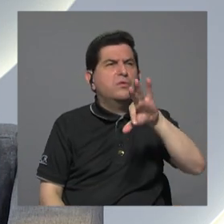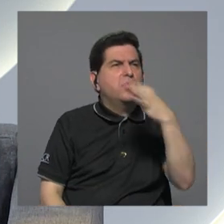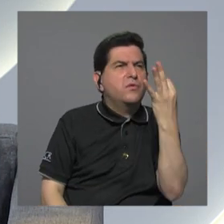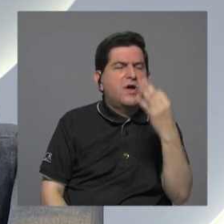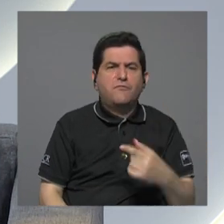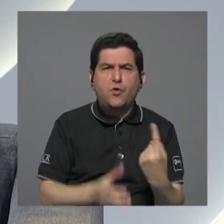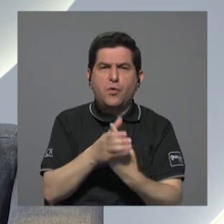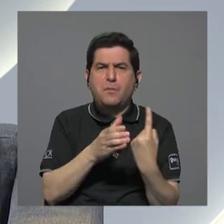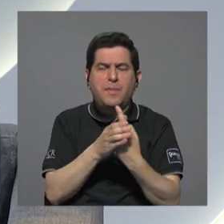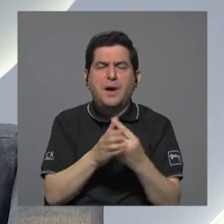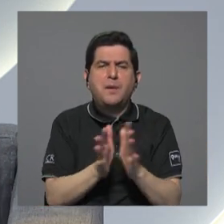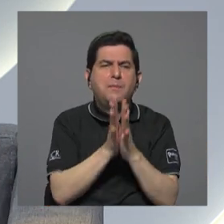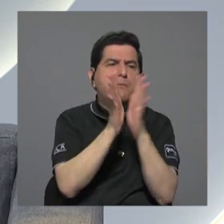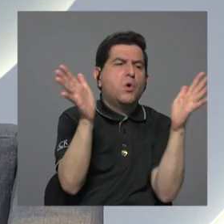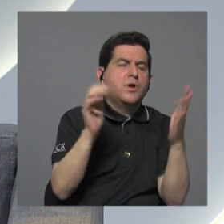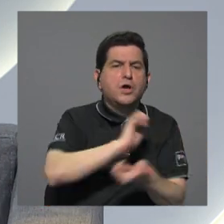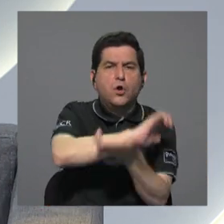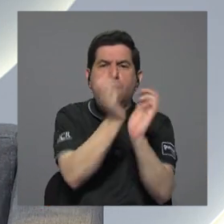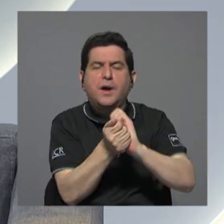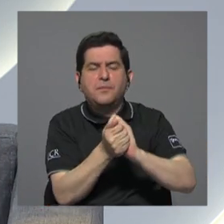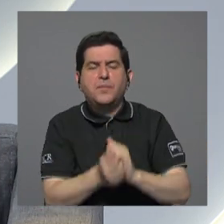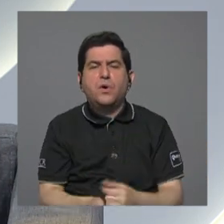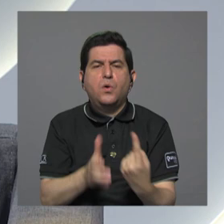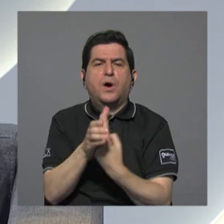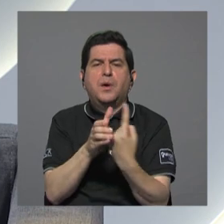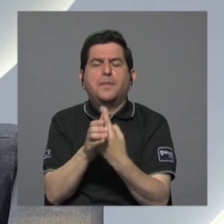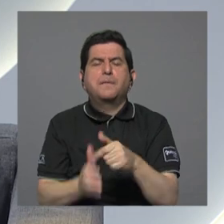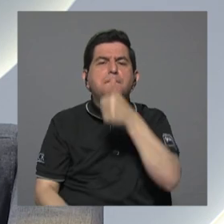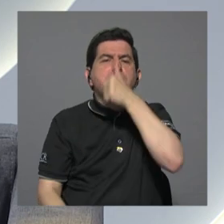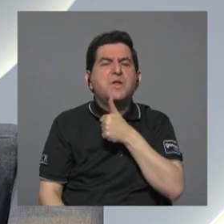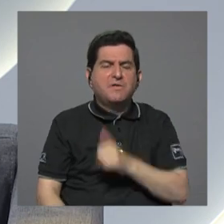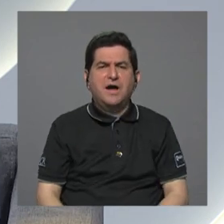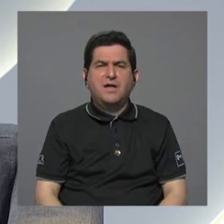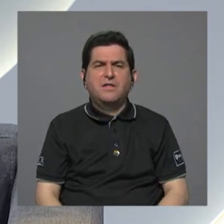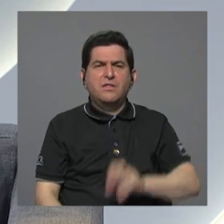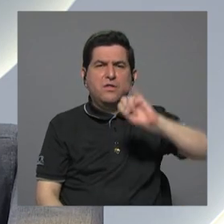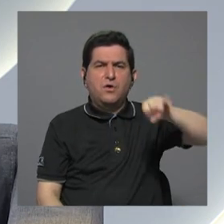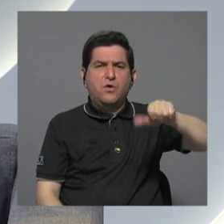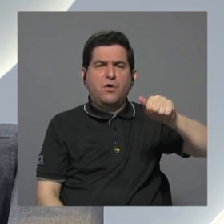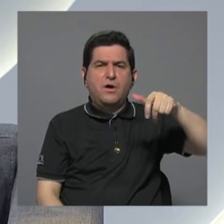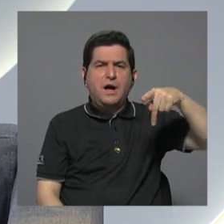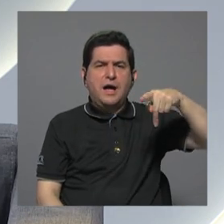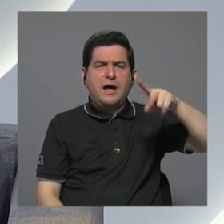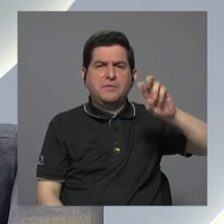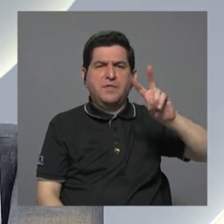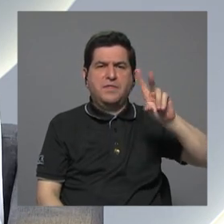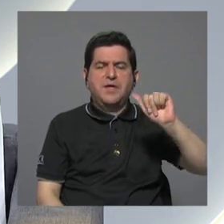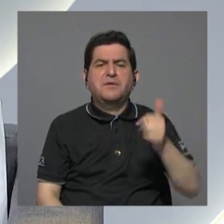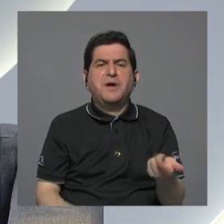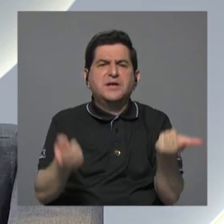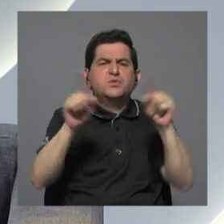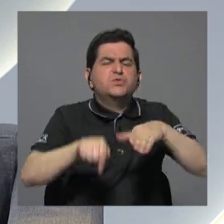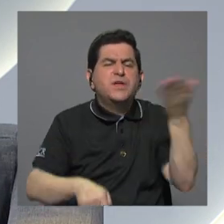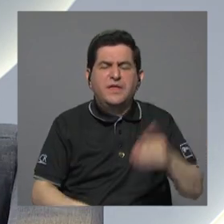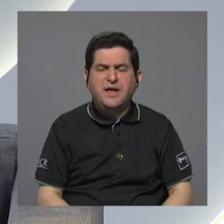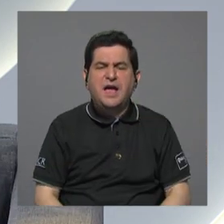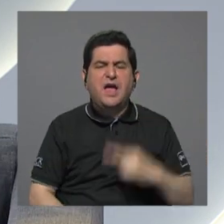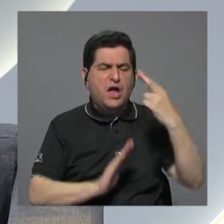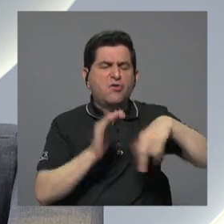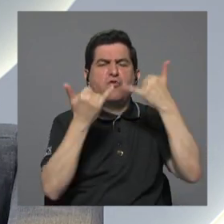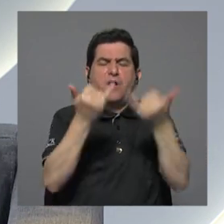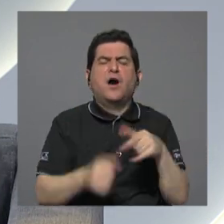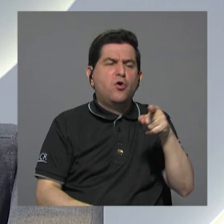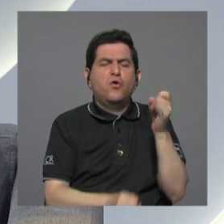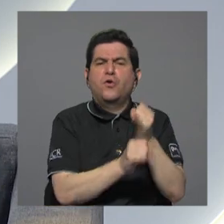de un monopolio público a monopolio privado? ¿Qué ha pasado con Habdeba? ¿Qué rol tendrá Habdeba o qué rol está teniendo en este